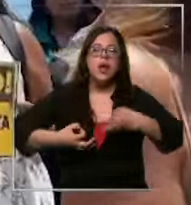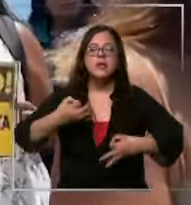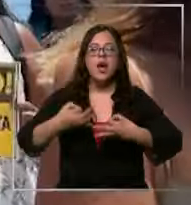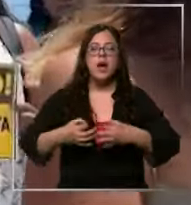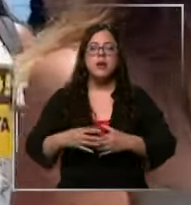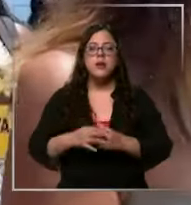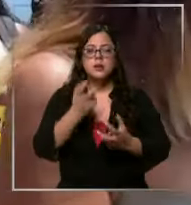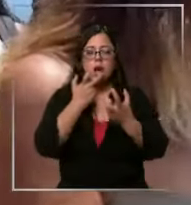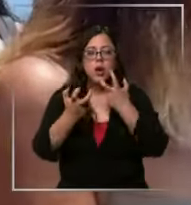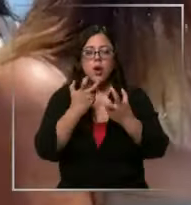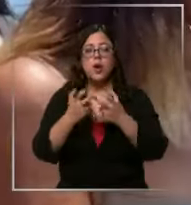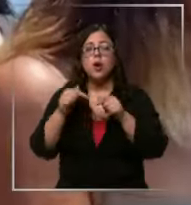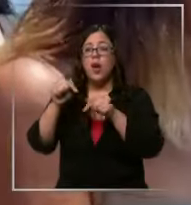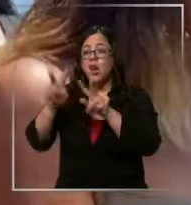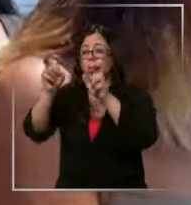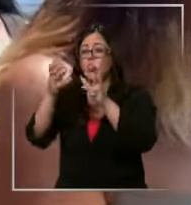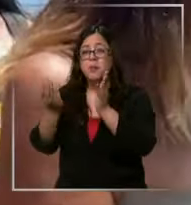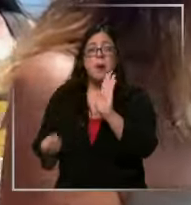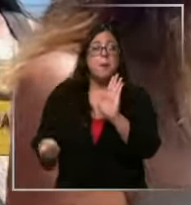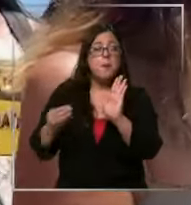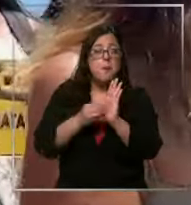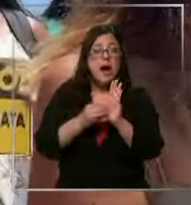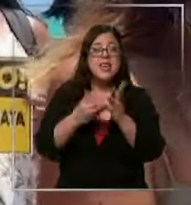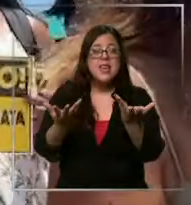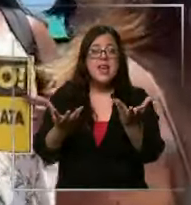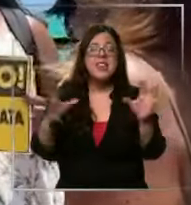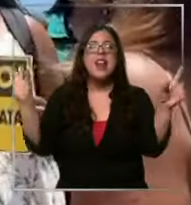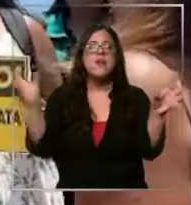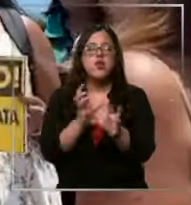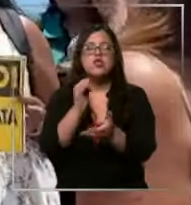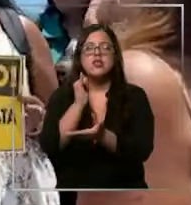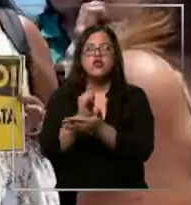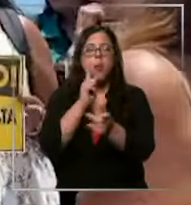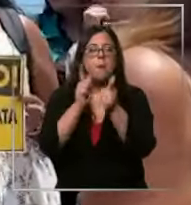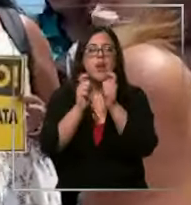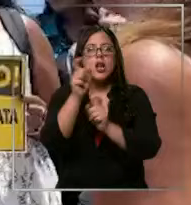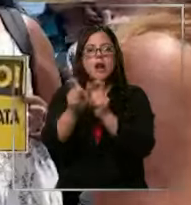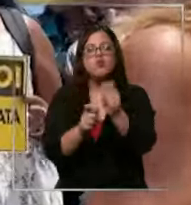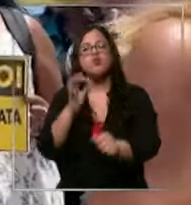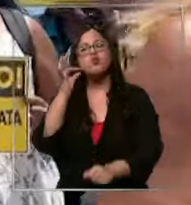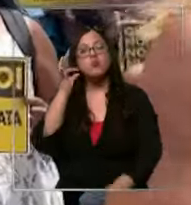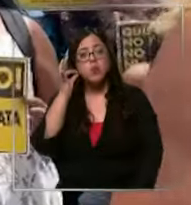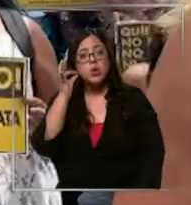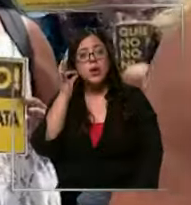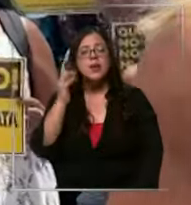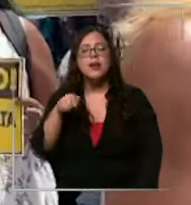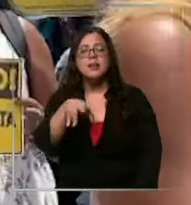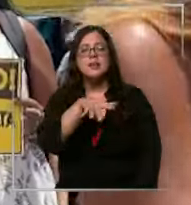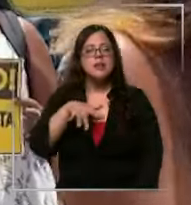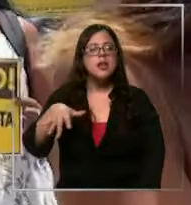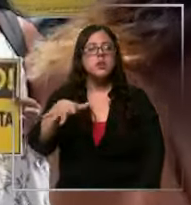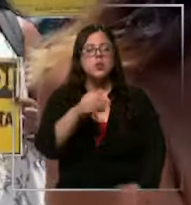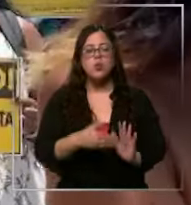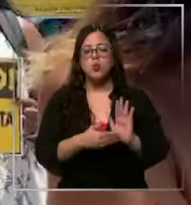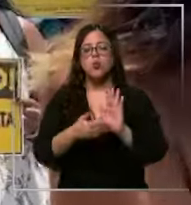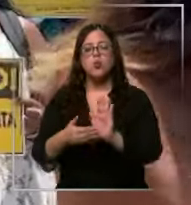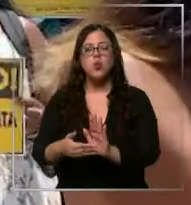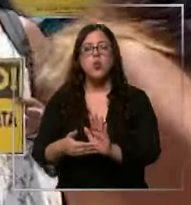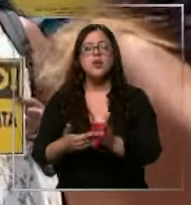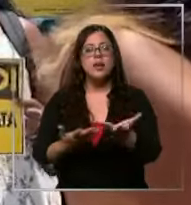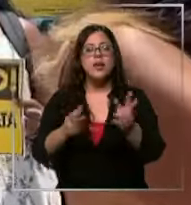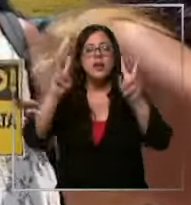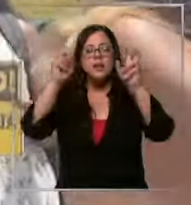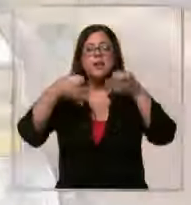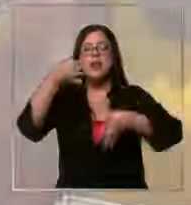causa más de la violencia institucional que pone en peligro a las mujeres. Esta situación nos demuestra que la